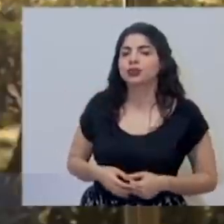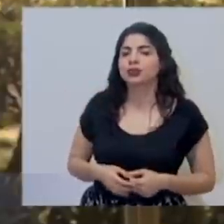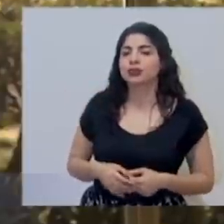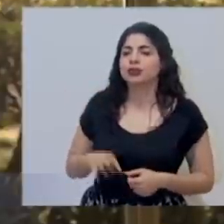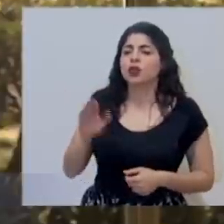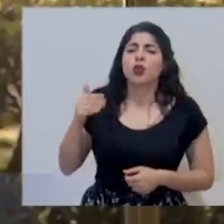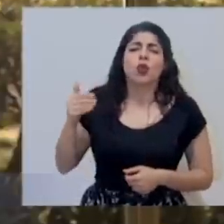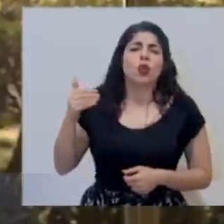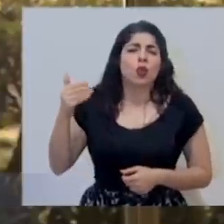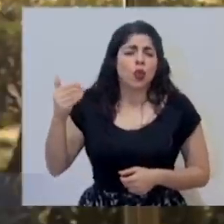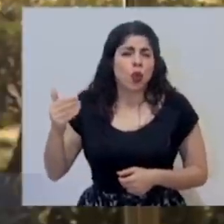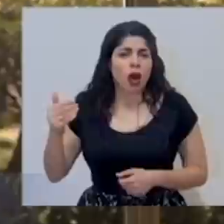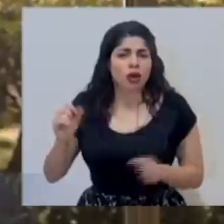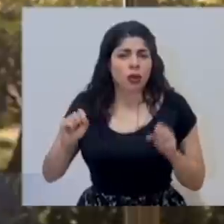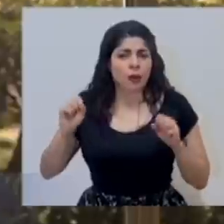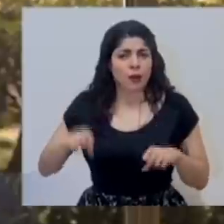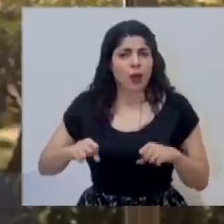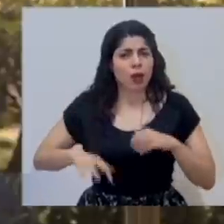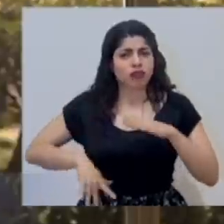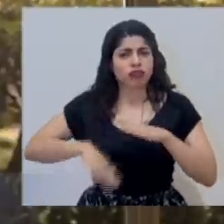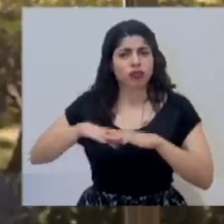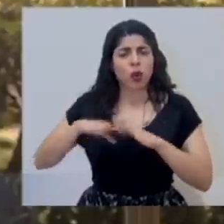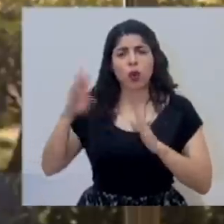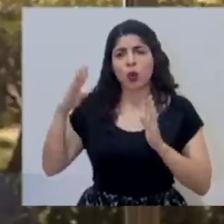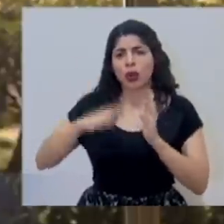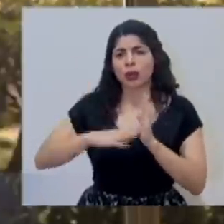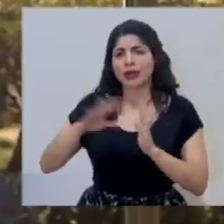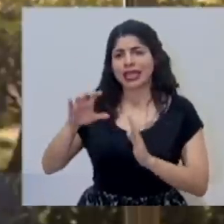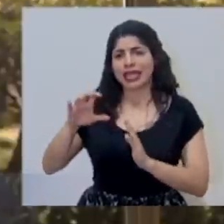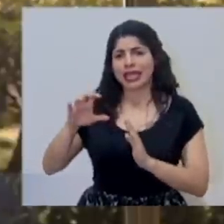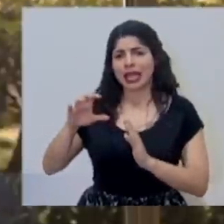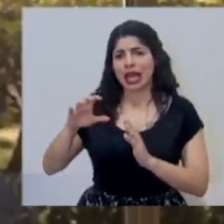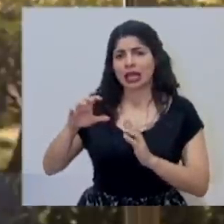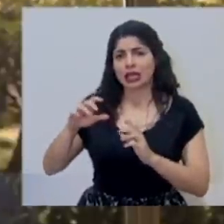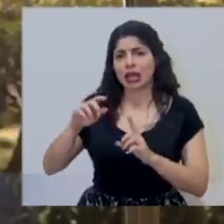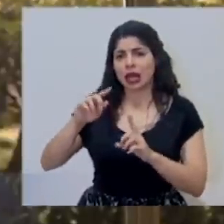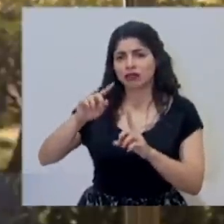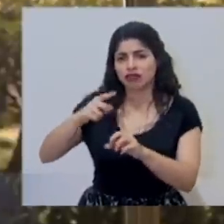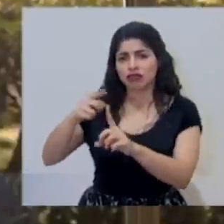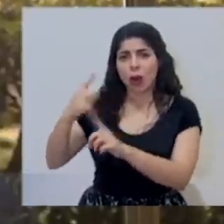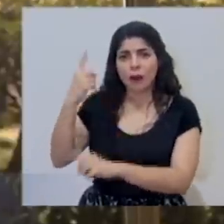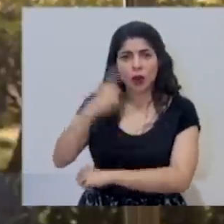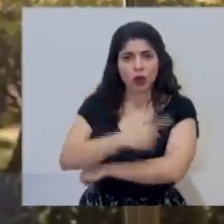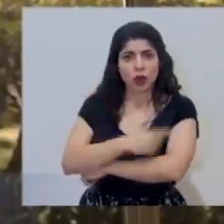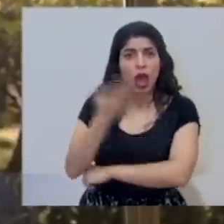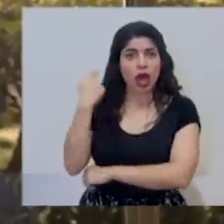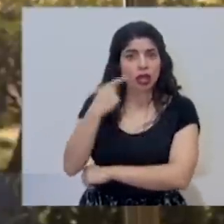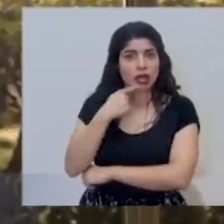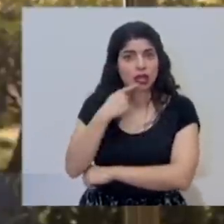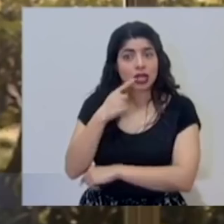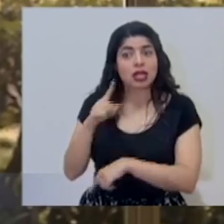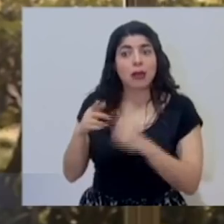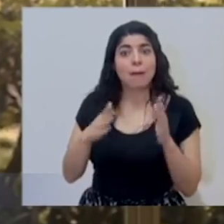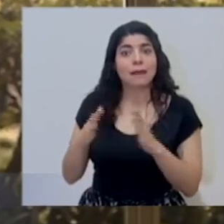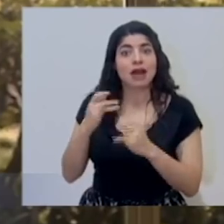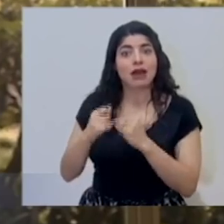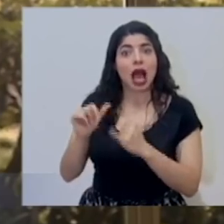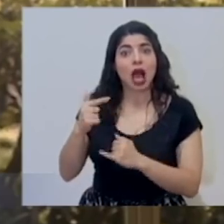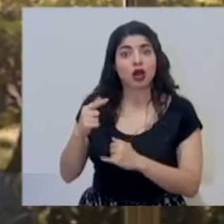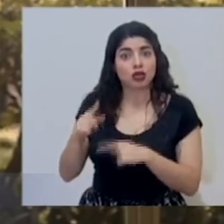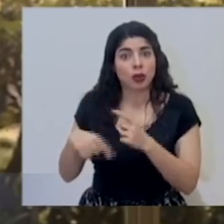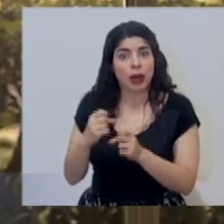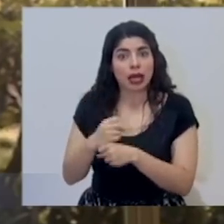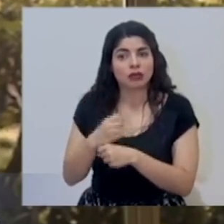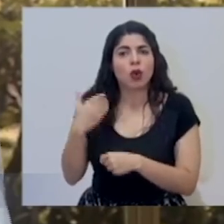¿Para cuándo vamos a alcanzar las cuatro mil quinientas pruebas diarias que se había dicho y vamos a tener a finales del mes de agosto?